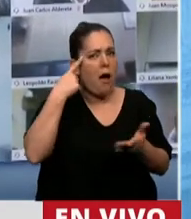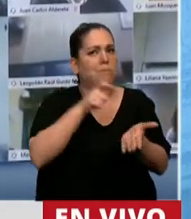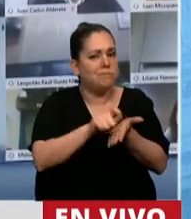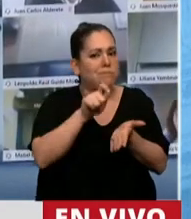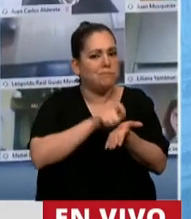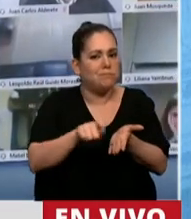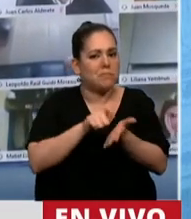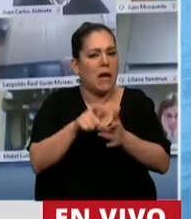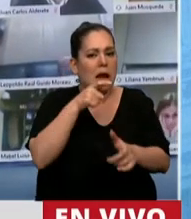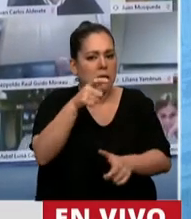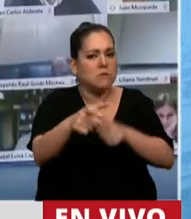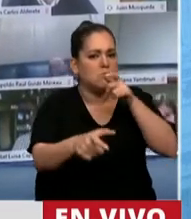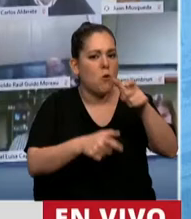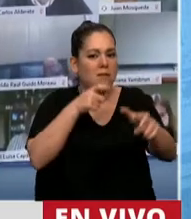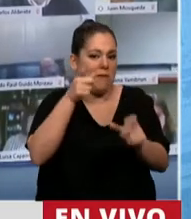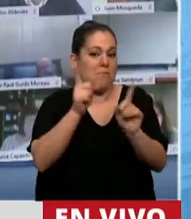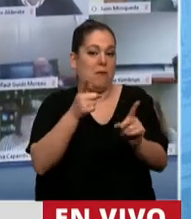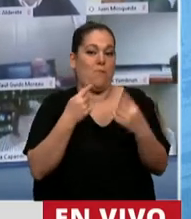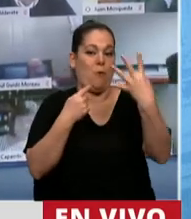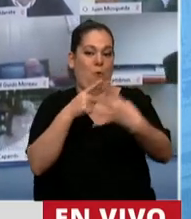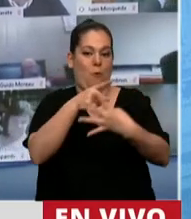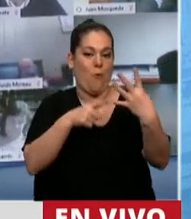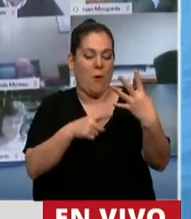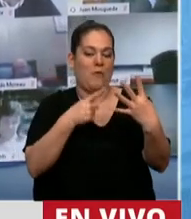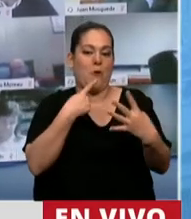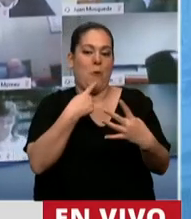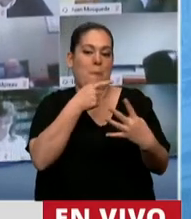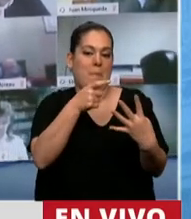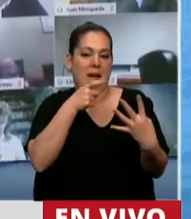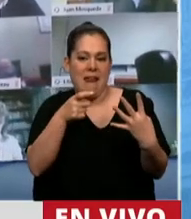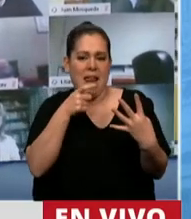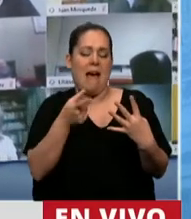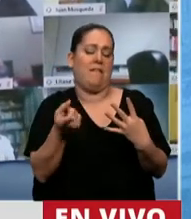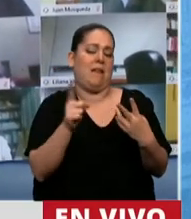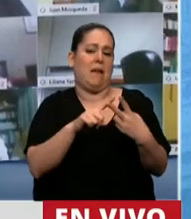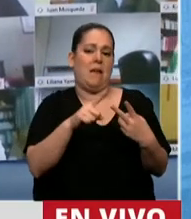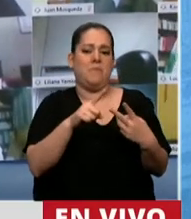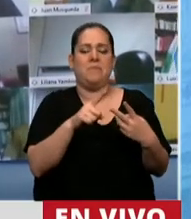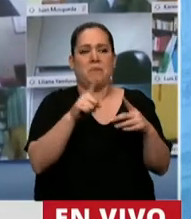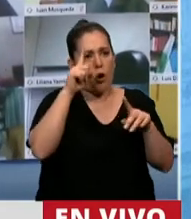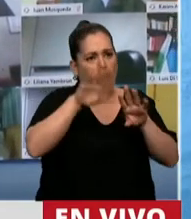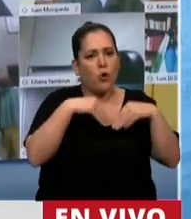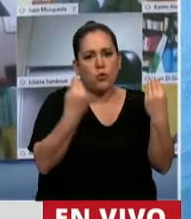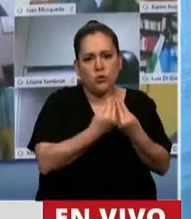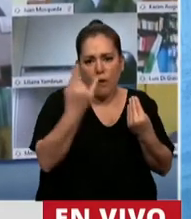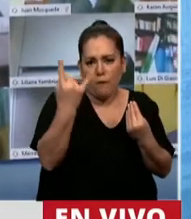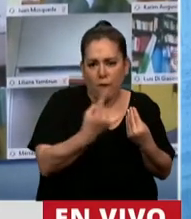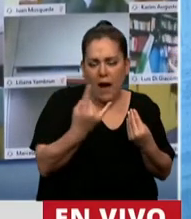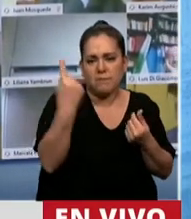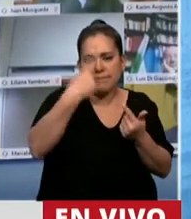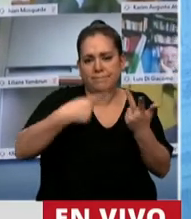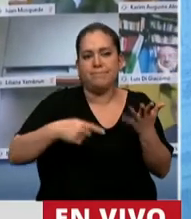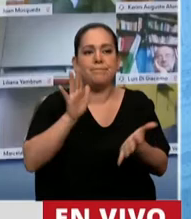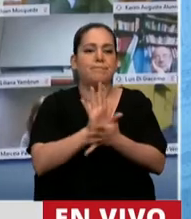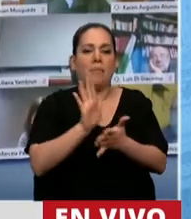llegado a esas condición de imposible cumplimiento, hipótesis falsa, oximorón. En criollo sería